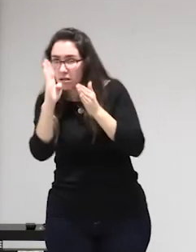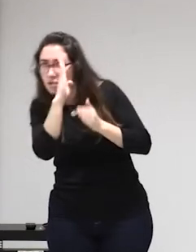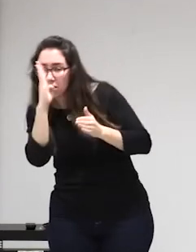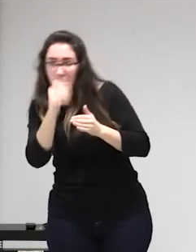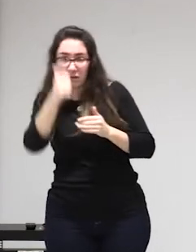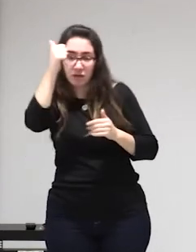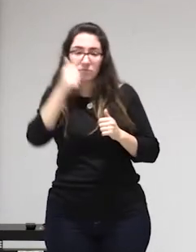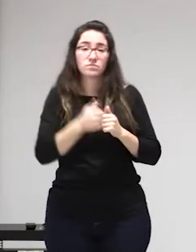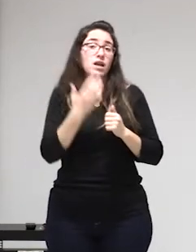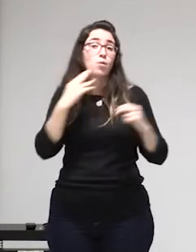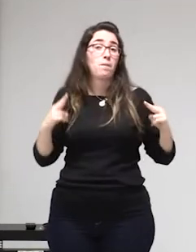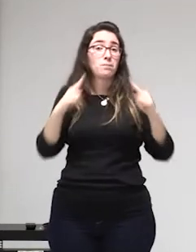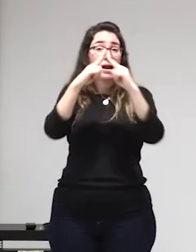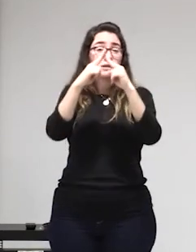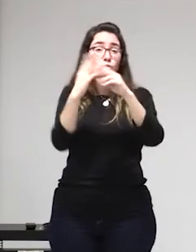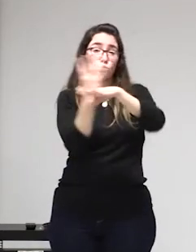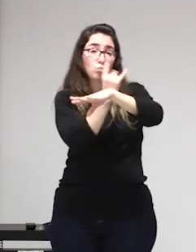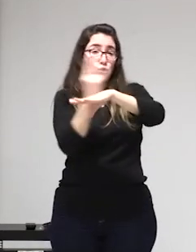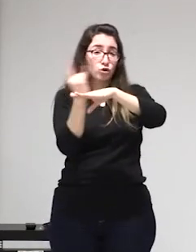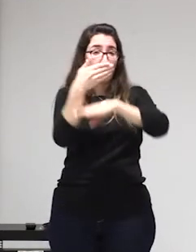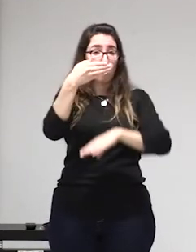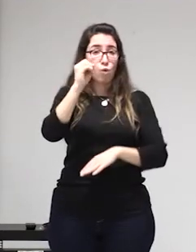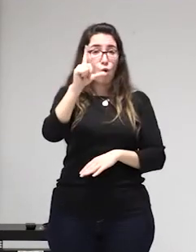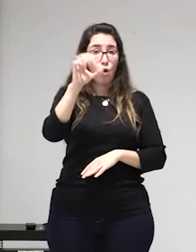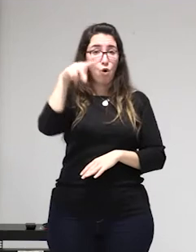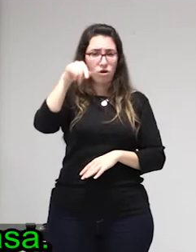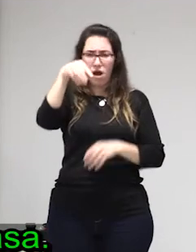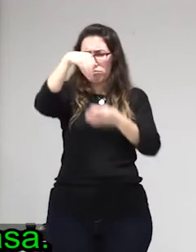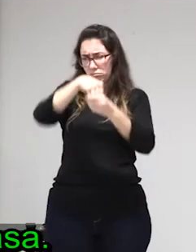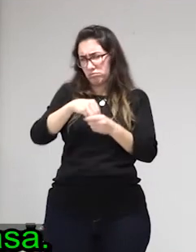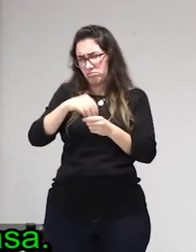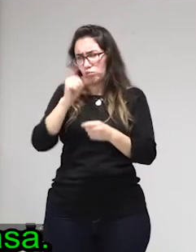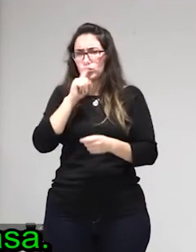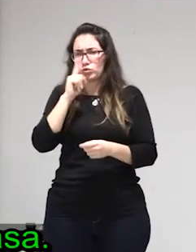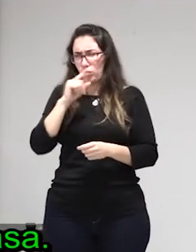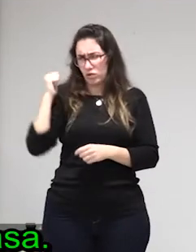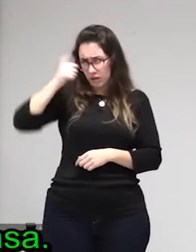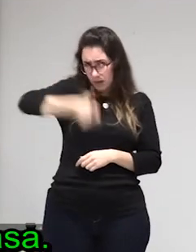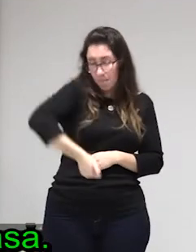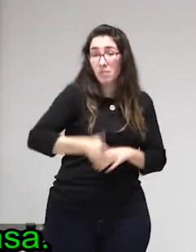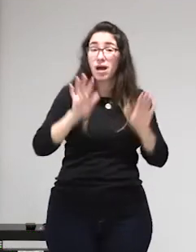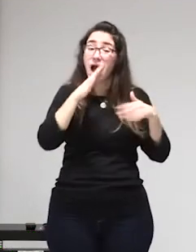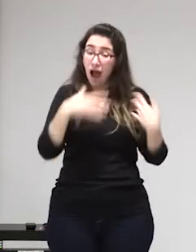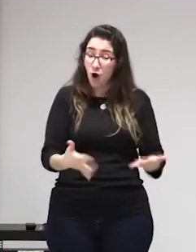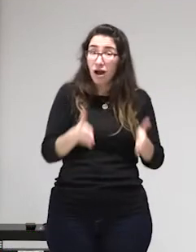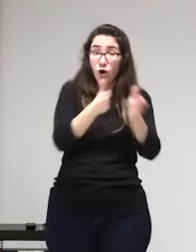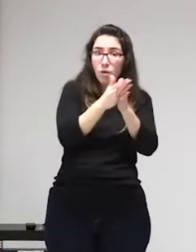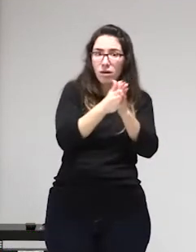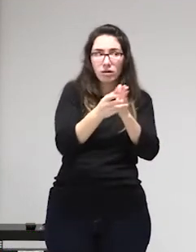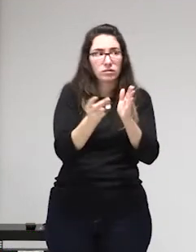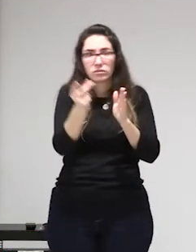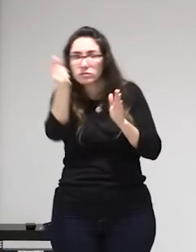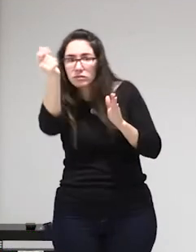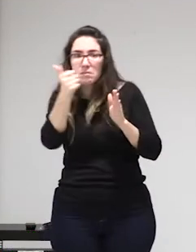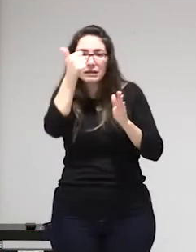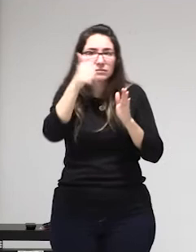si exactamente bueno ese es el testimonio de una mujer nigeriana que estaba con sus compañeras en casa en los países